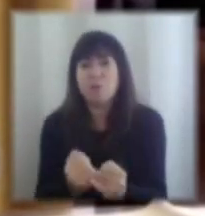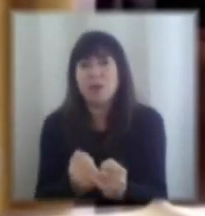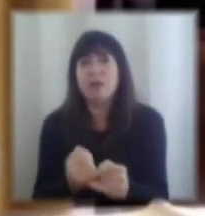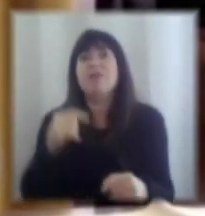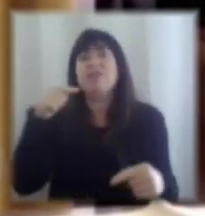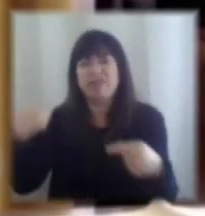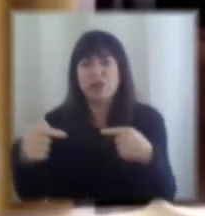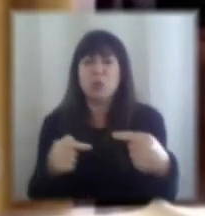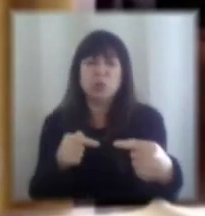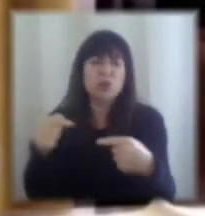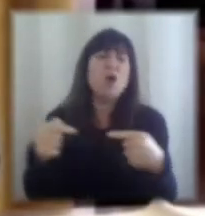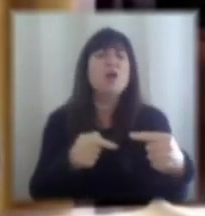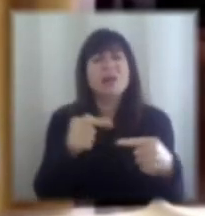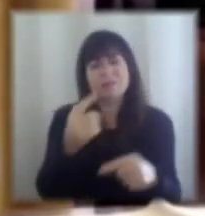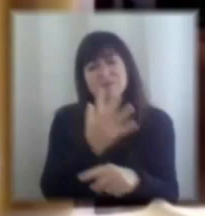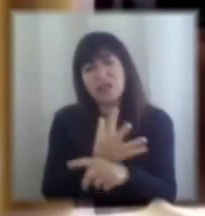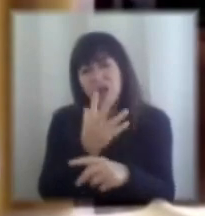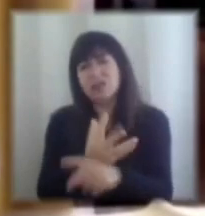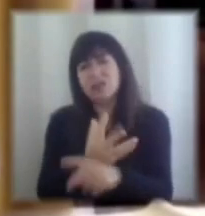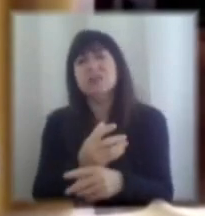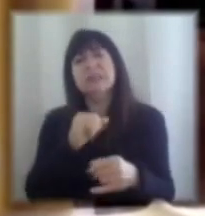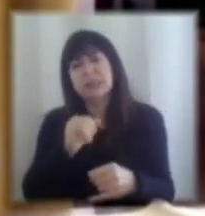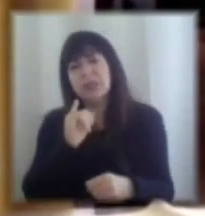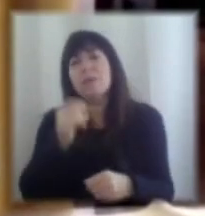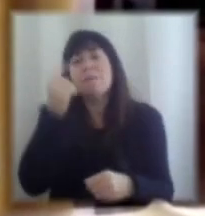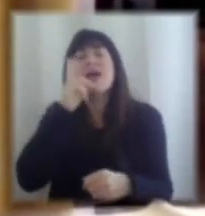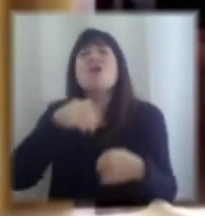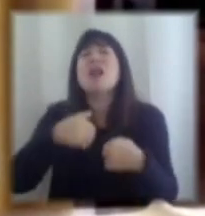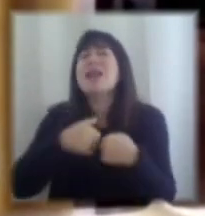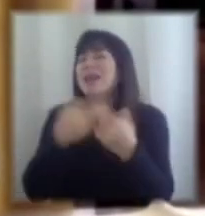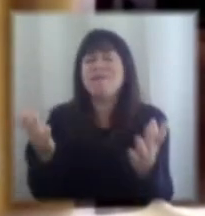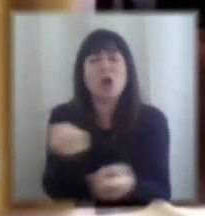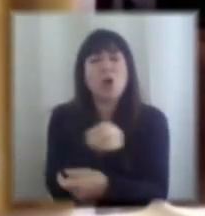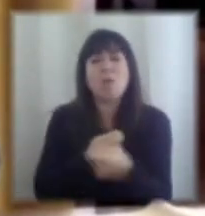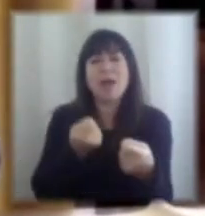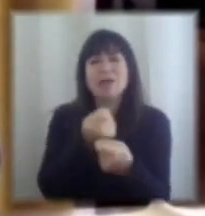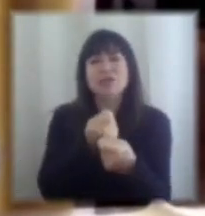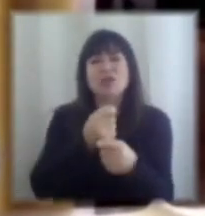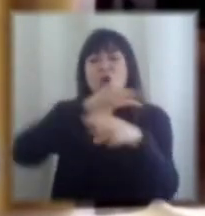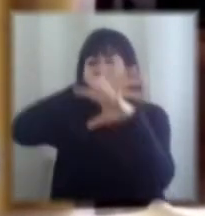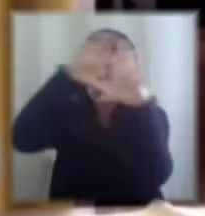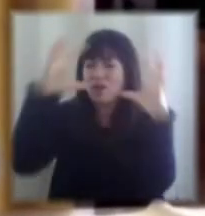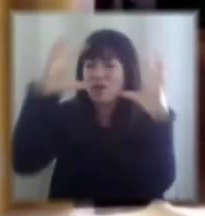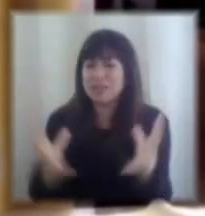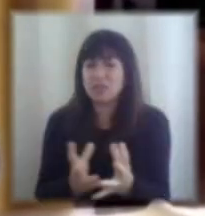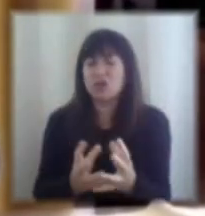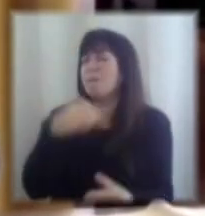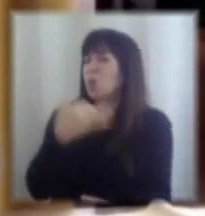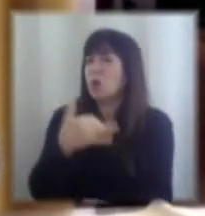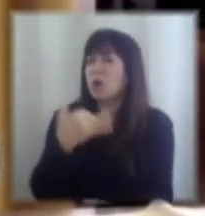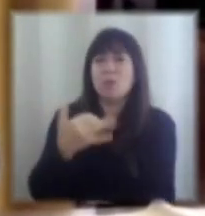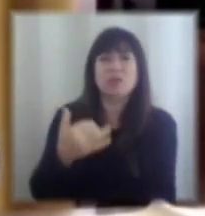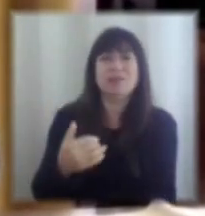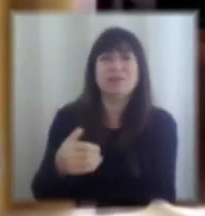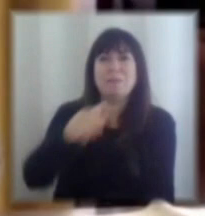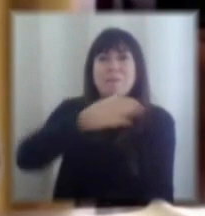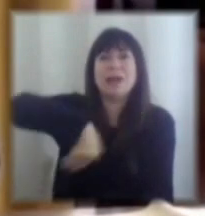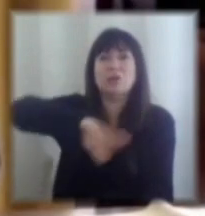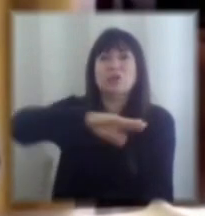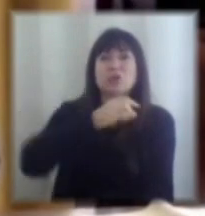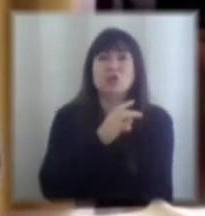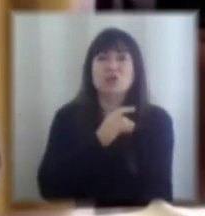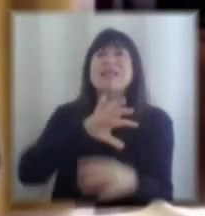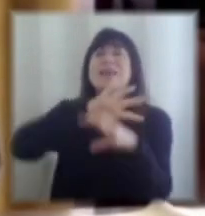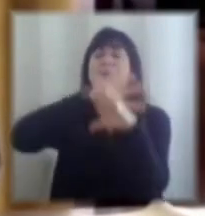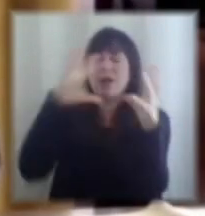materia, pero el libre comercio y la globalización son elementos esenciales no solo para países abiertos como nosotros sino que para el mundo en general.